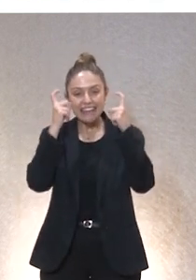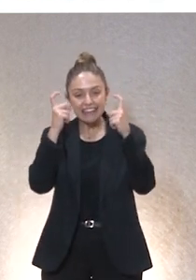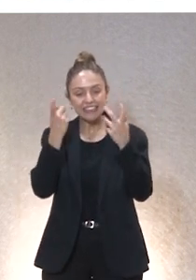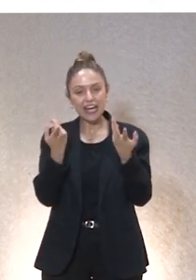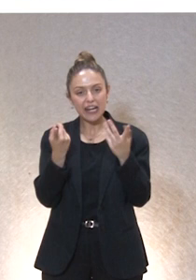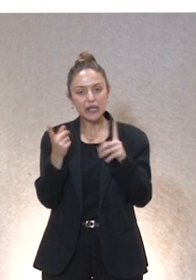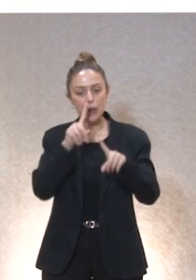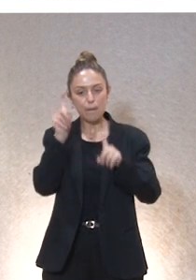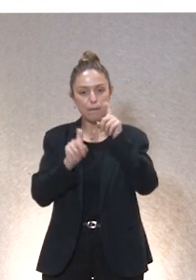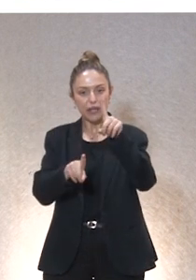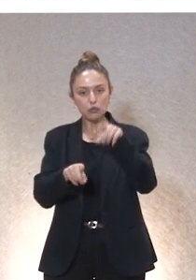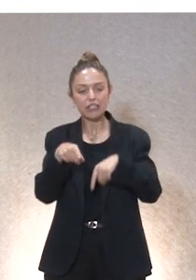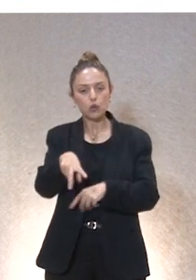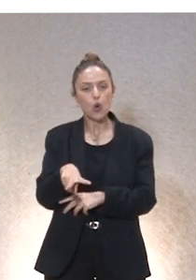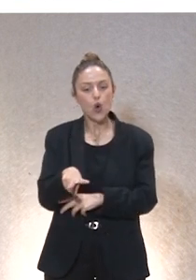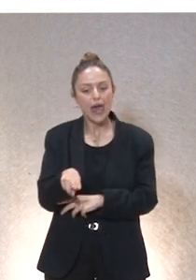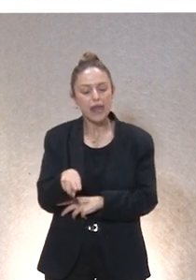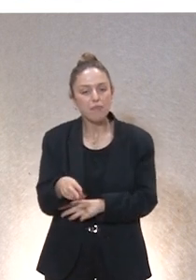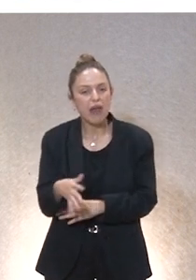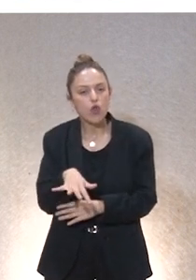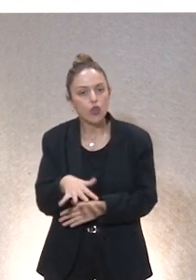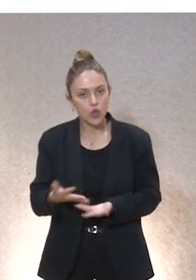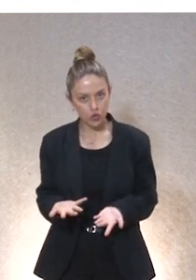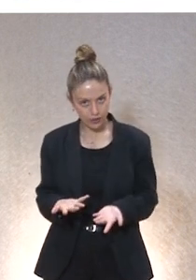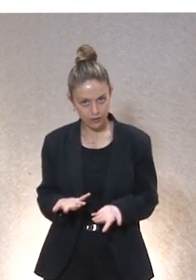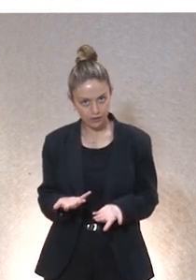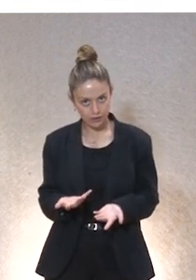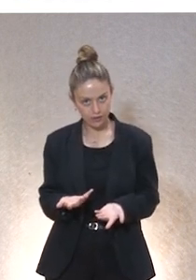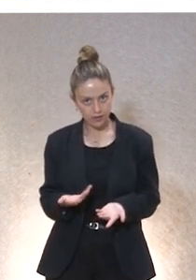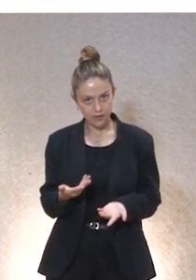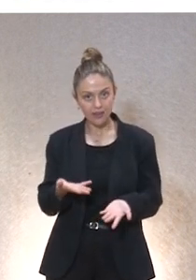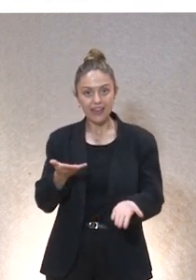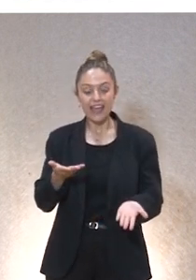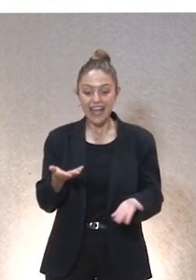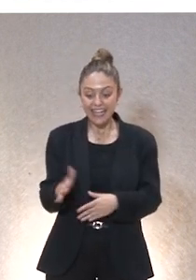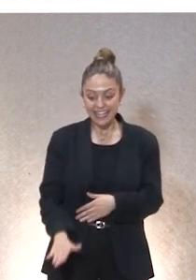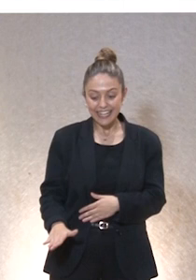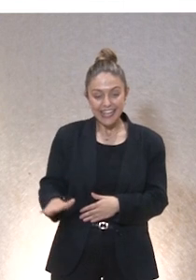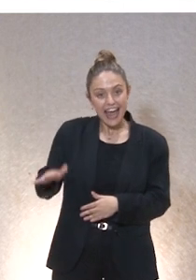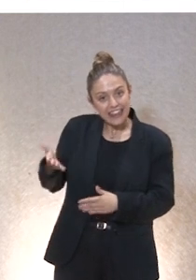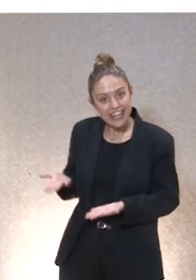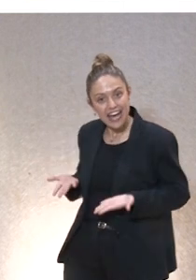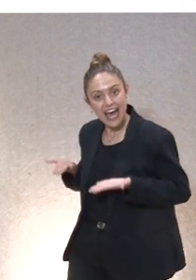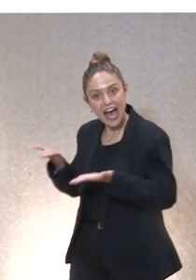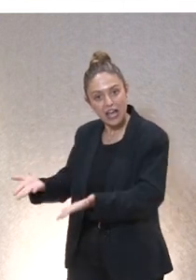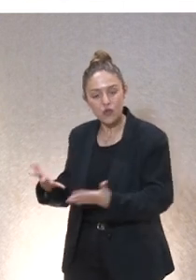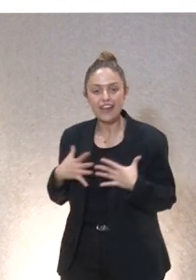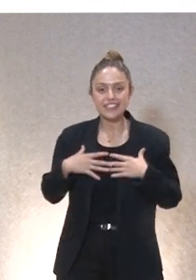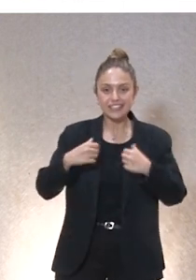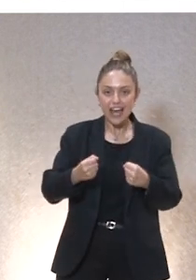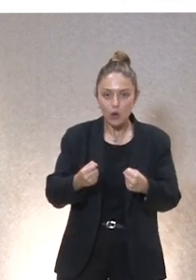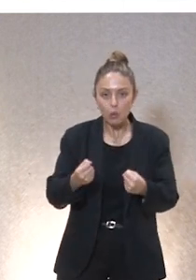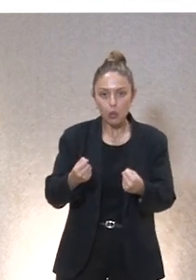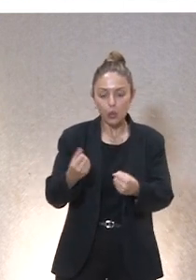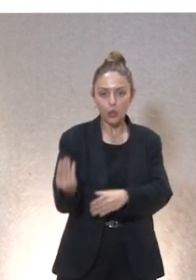a la pregunta ¿dónde está tu hermano? y darnos cuenta de que al ayudar en la crianza al promover la salud al